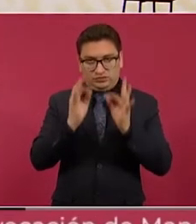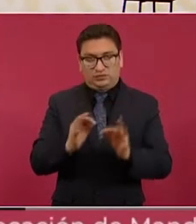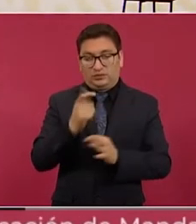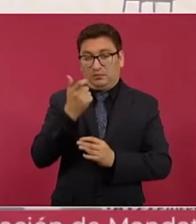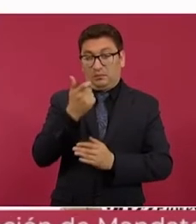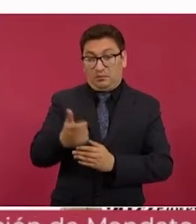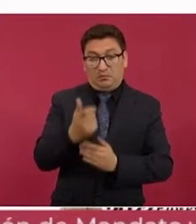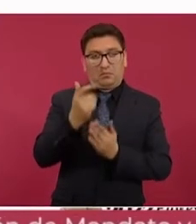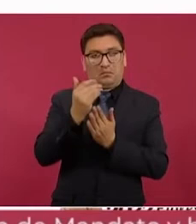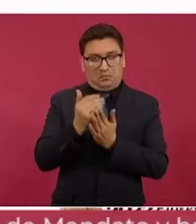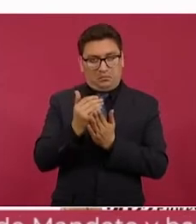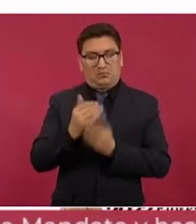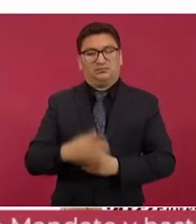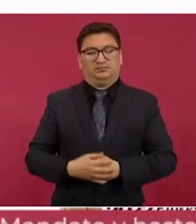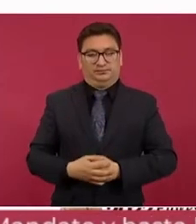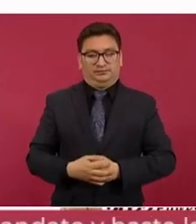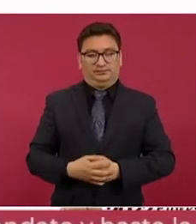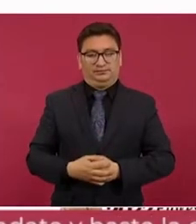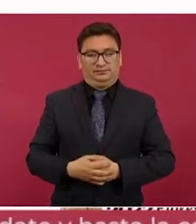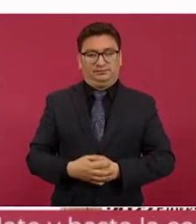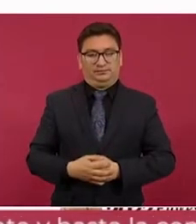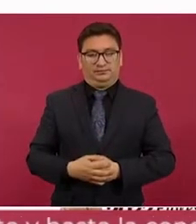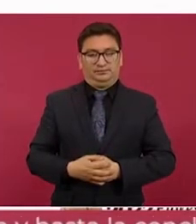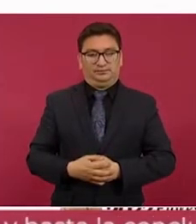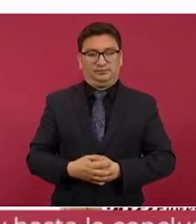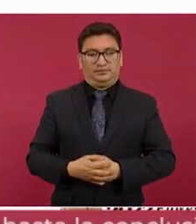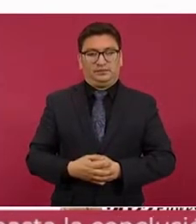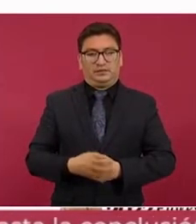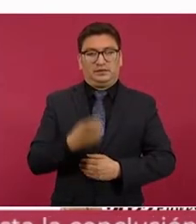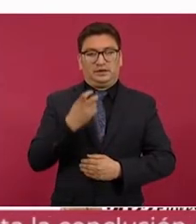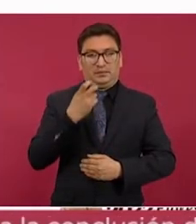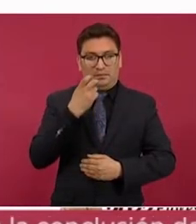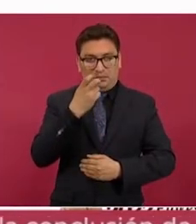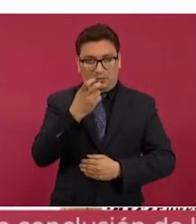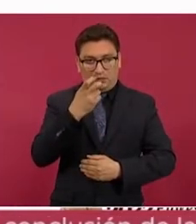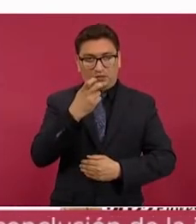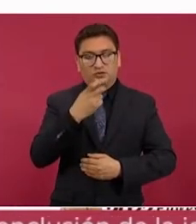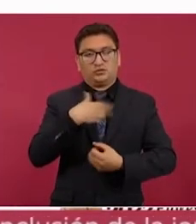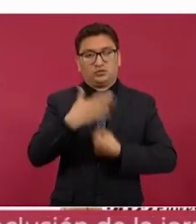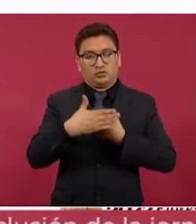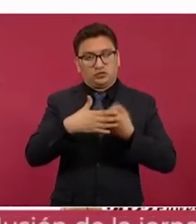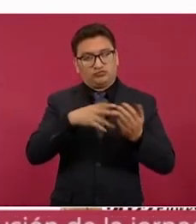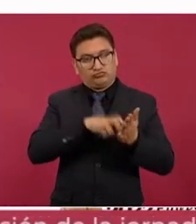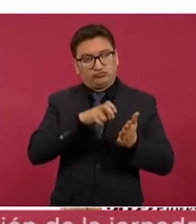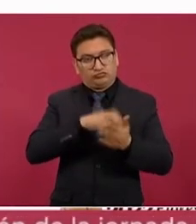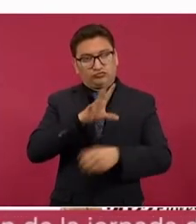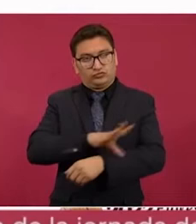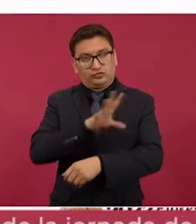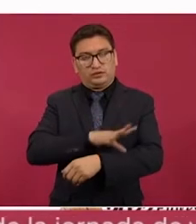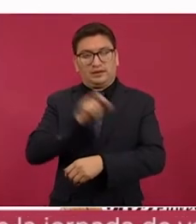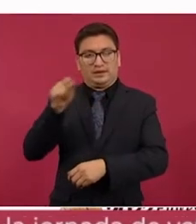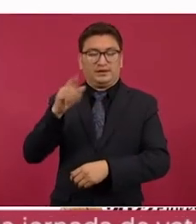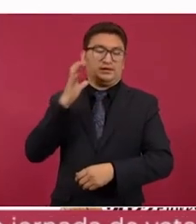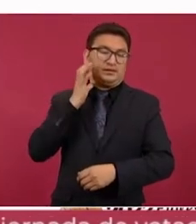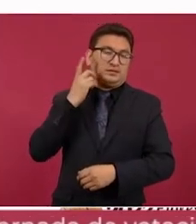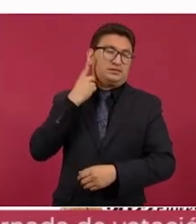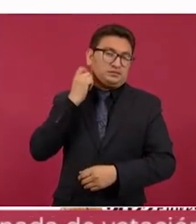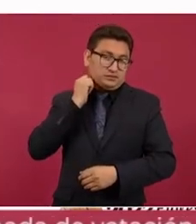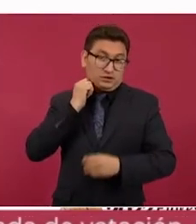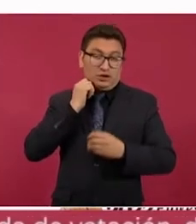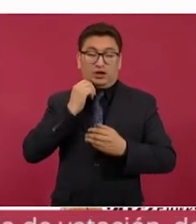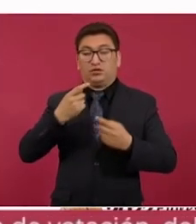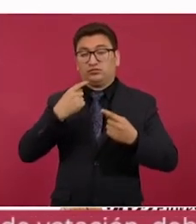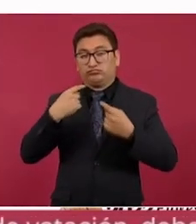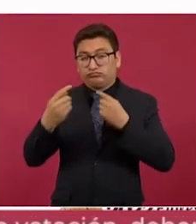bajas. Ese es el propósito de la reforma eléctrica que se discute en el Congreso. Pero